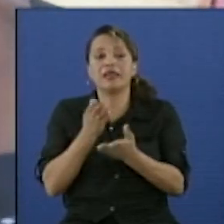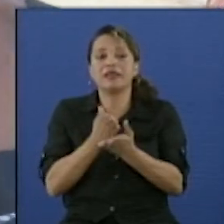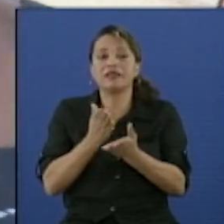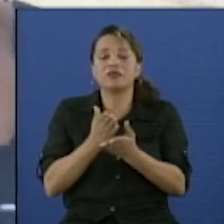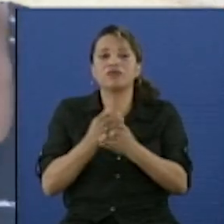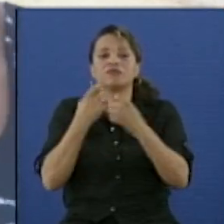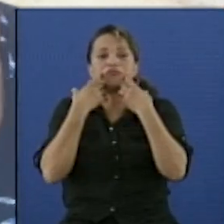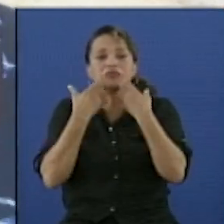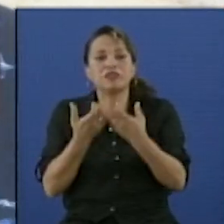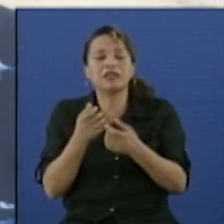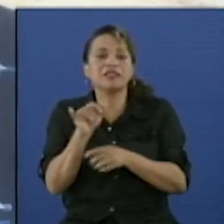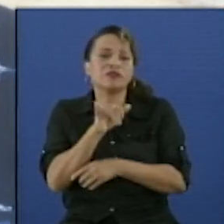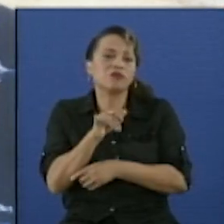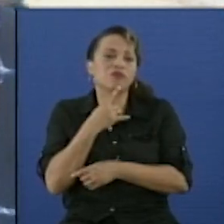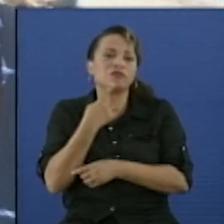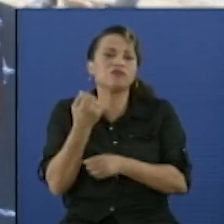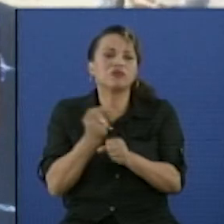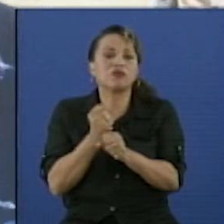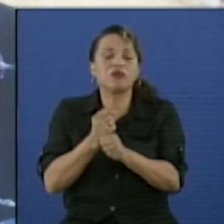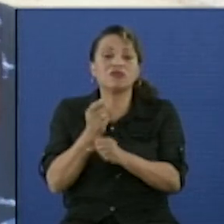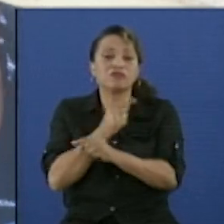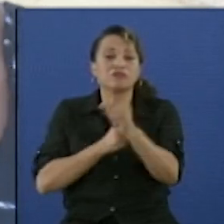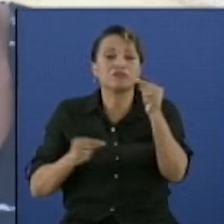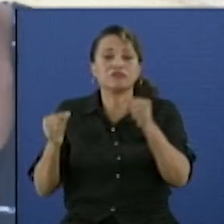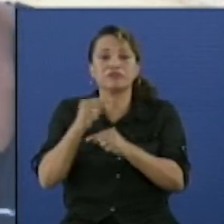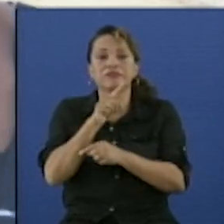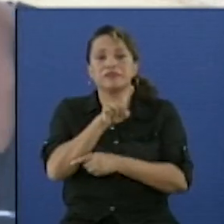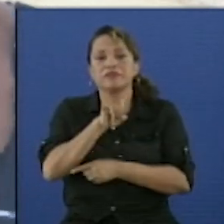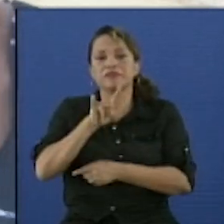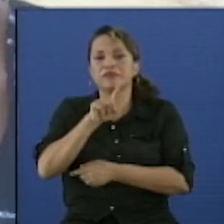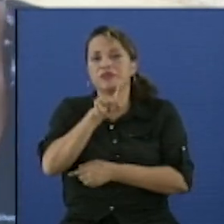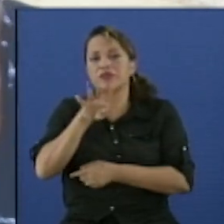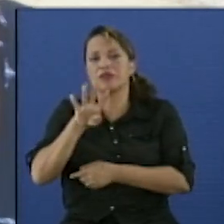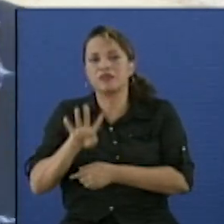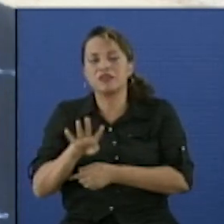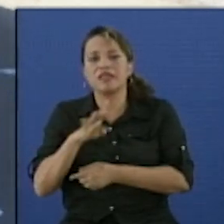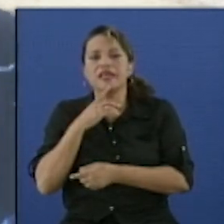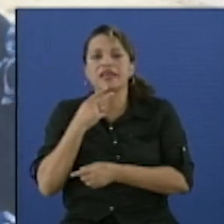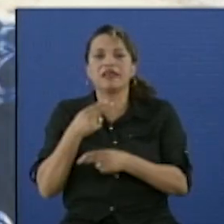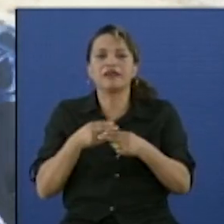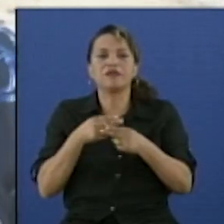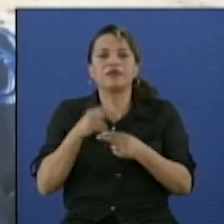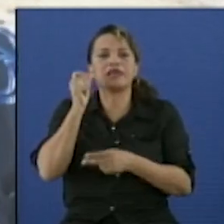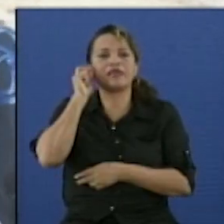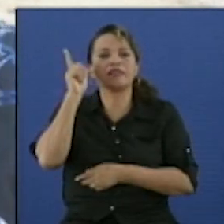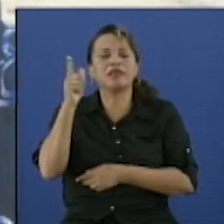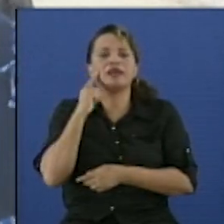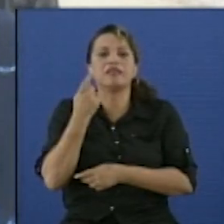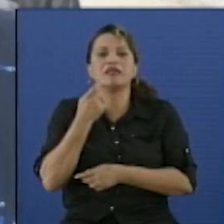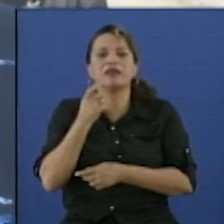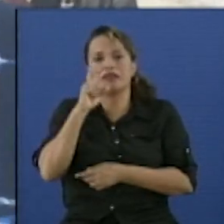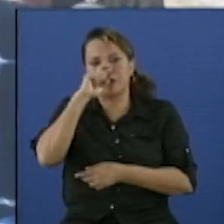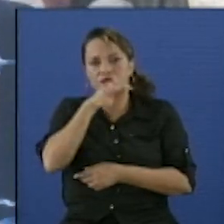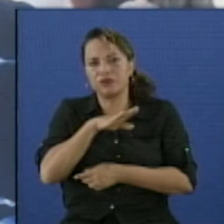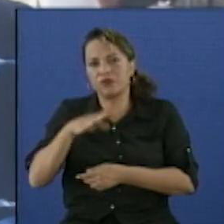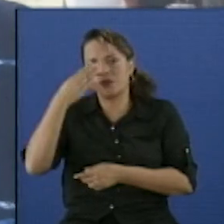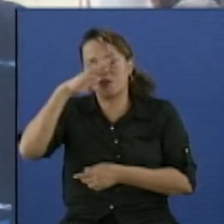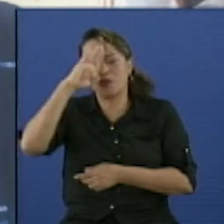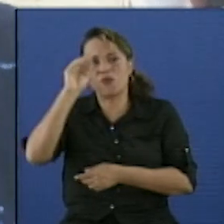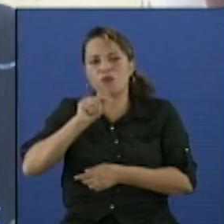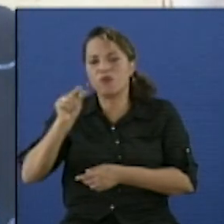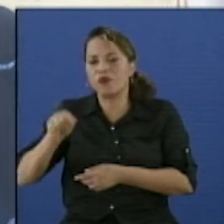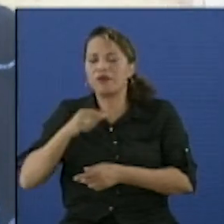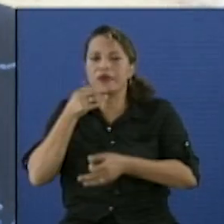importantes como, tiene una obra fundamental en 1914 que se llama Ideales de los niños cubanos, interesantísimo porque va